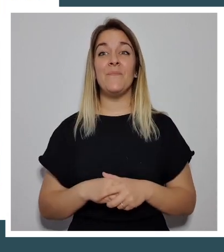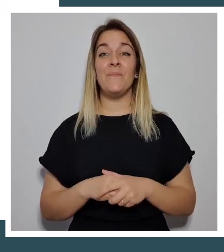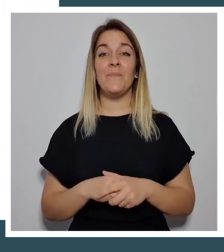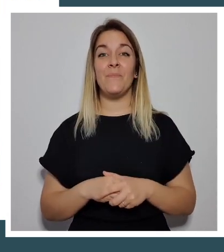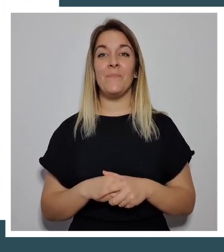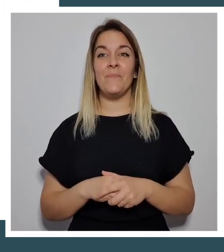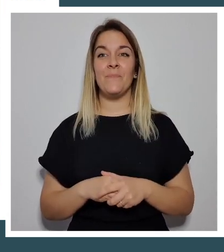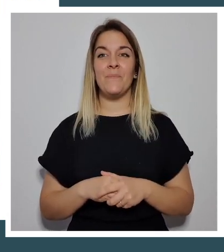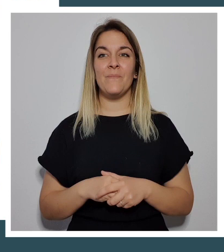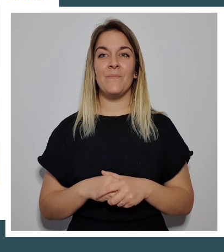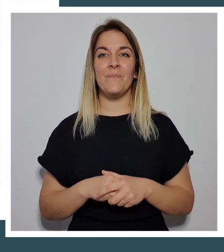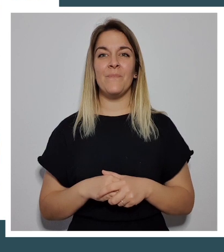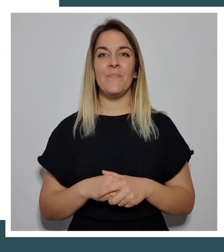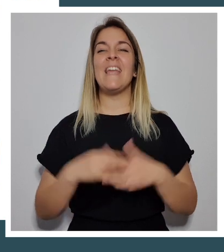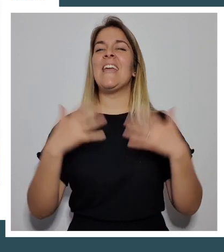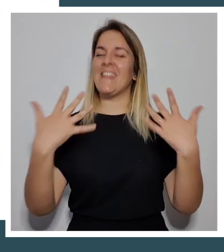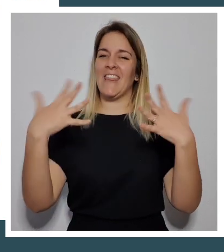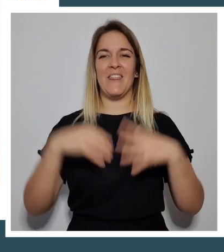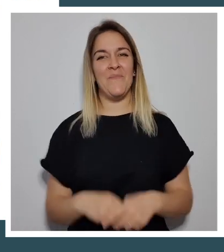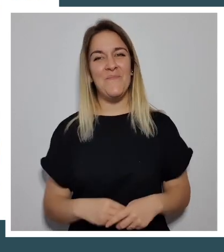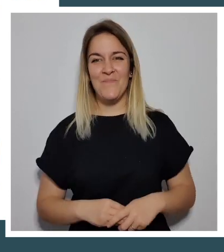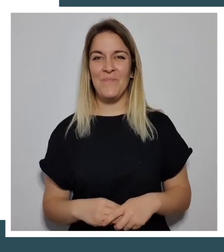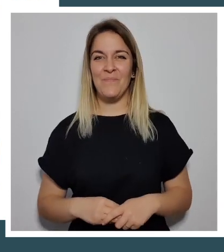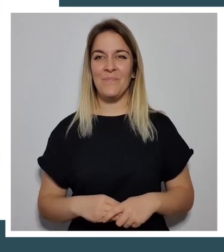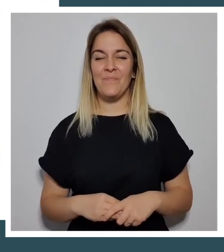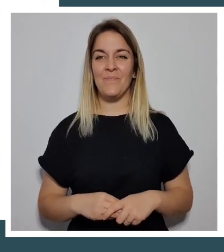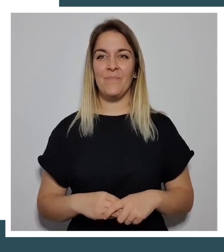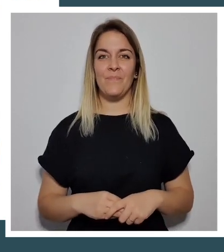y 10.